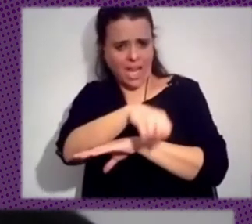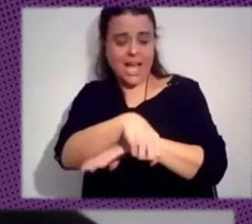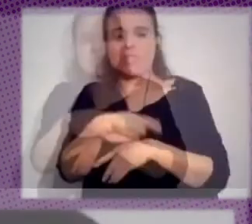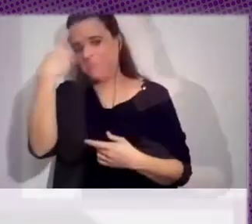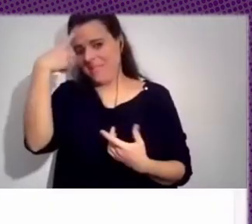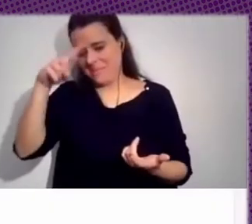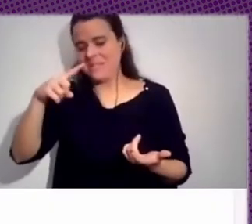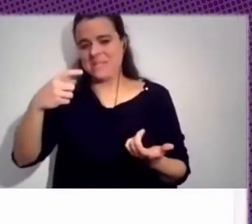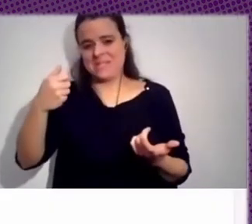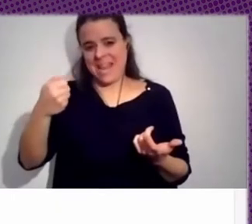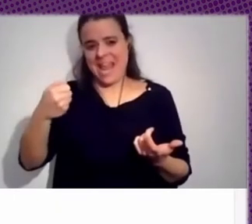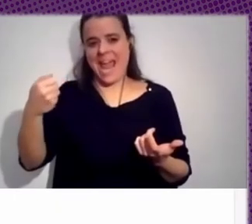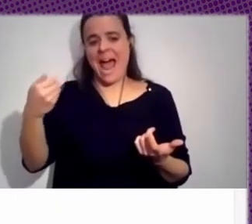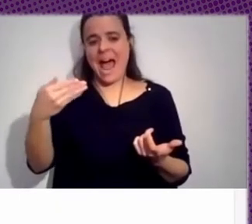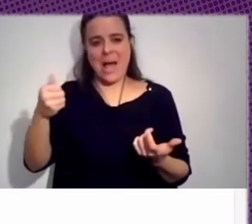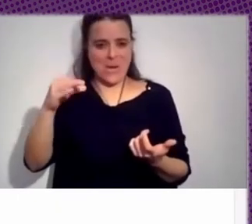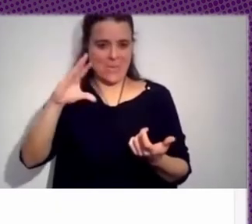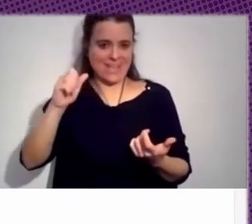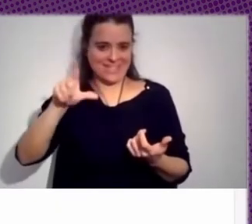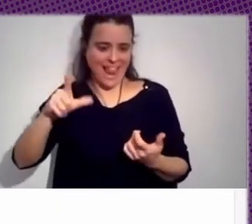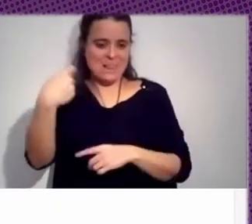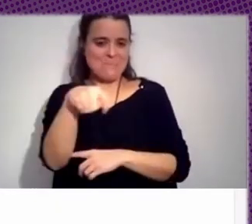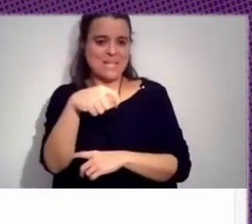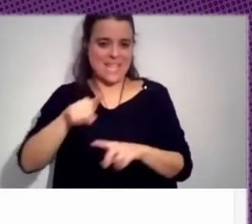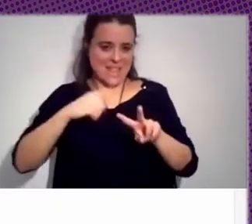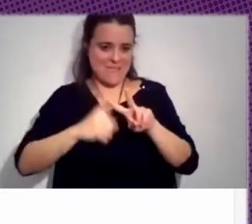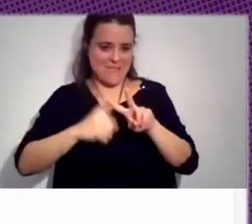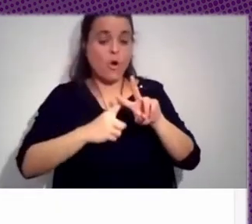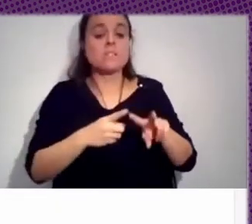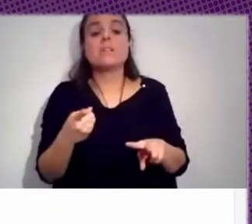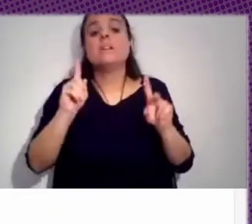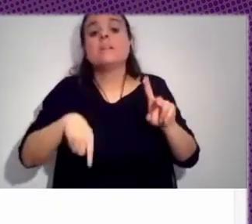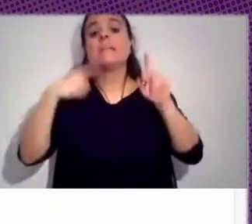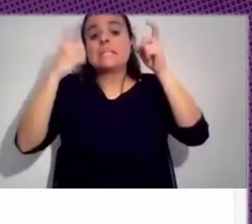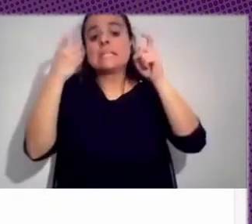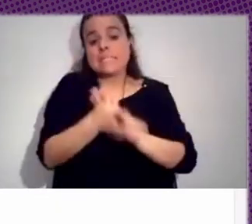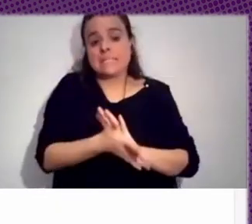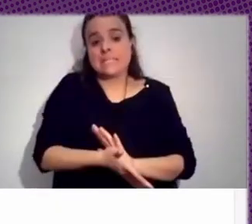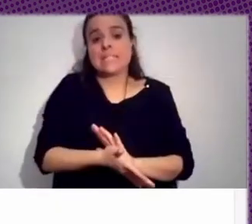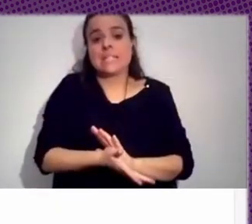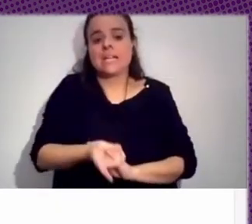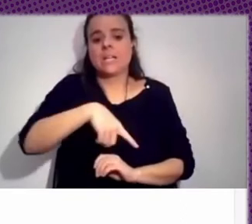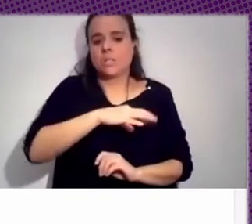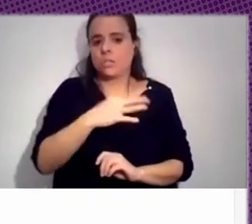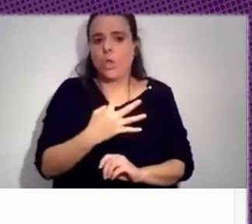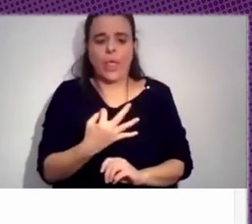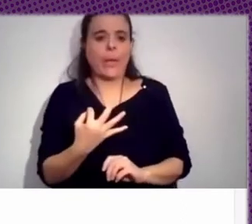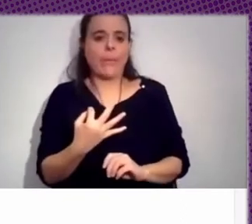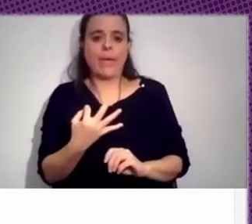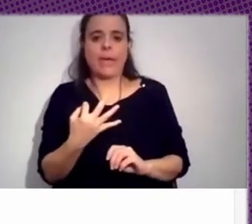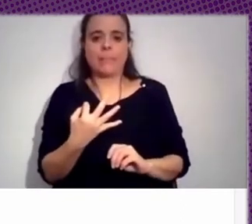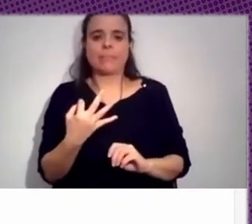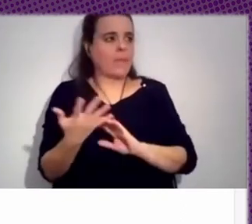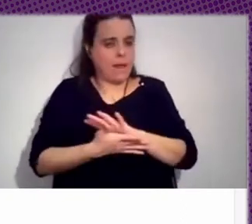de Vox. Pero también intentamos explicar que no se trata, o sea, que por supuesto tenemos que entender todo esto de la otra derecha y tal,